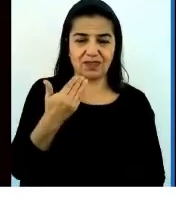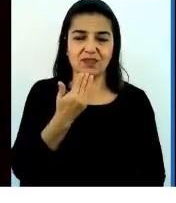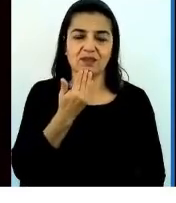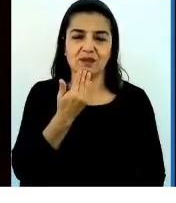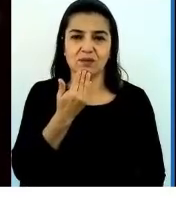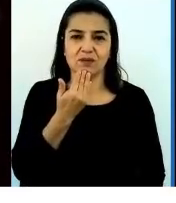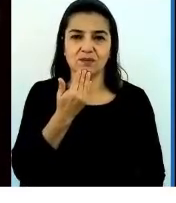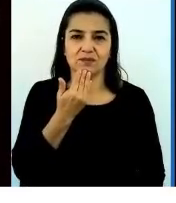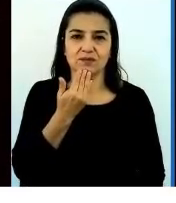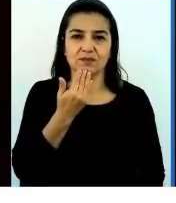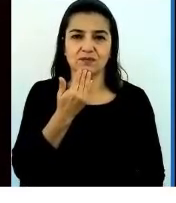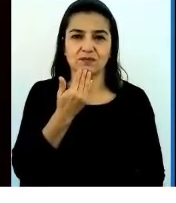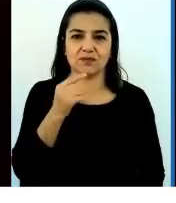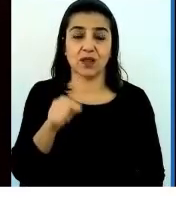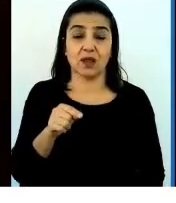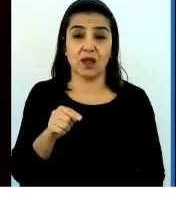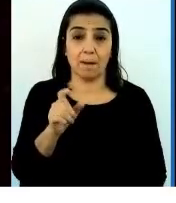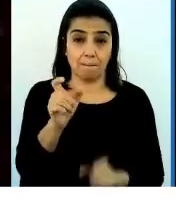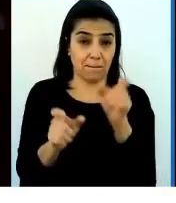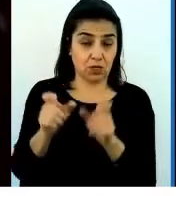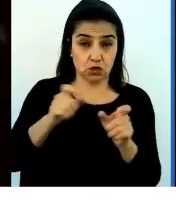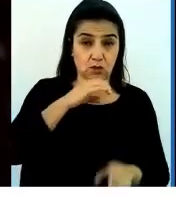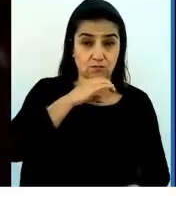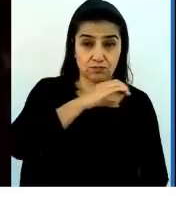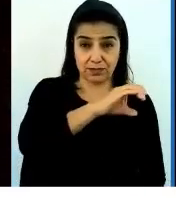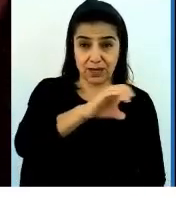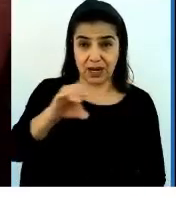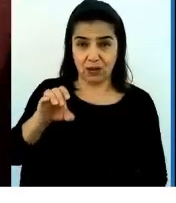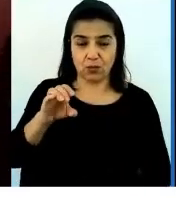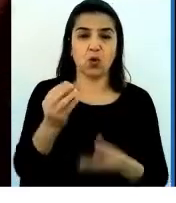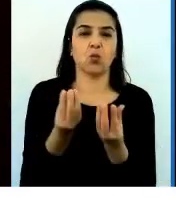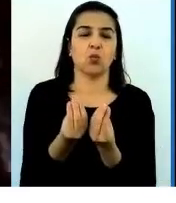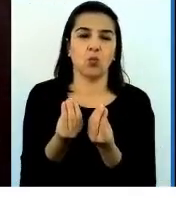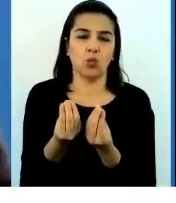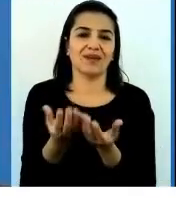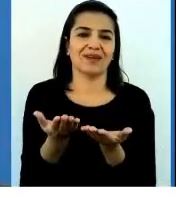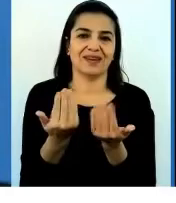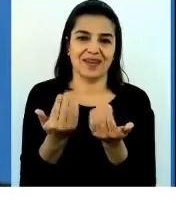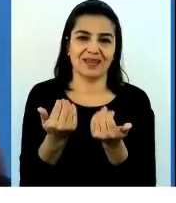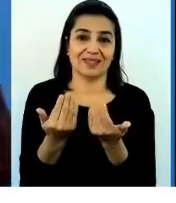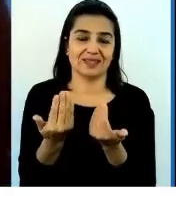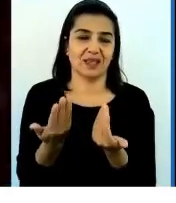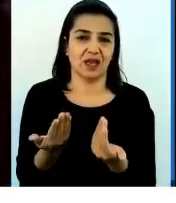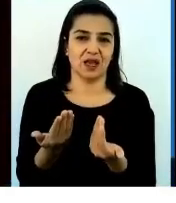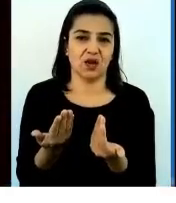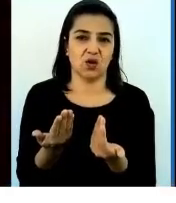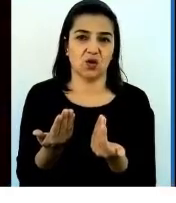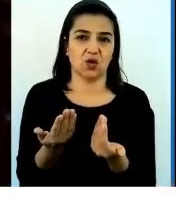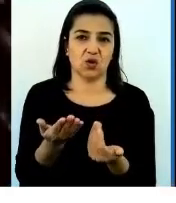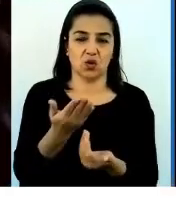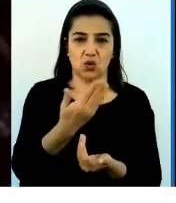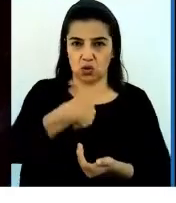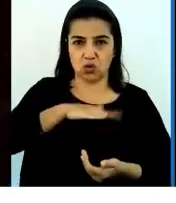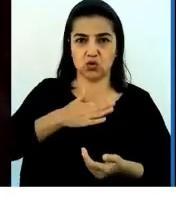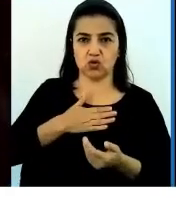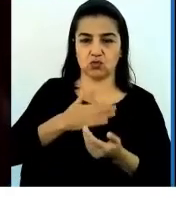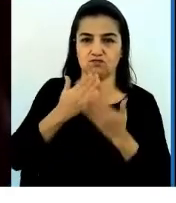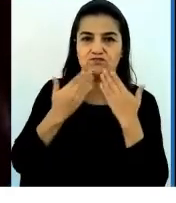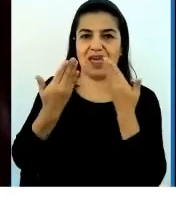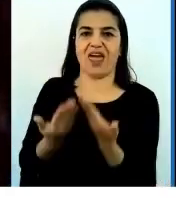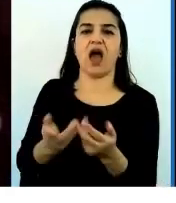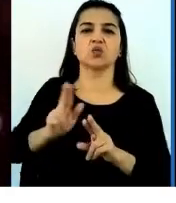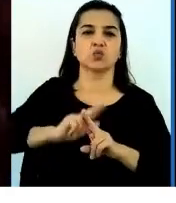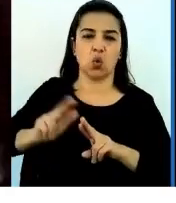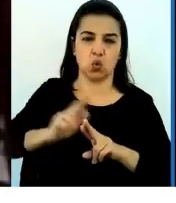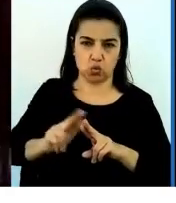campesinos es muy necesario que les damos soluciones, selecciones para